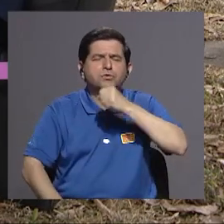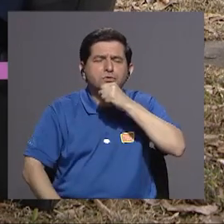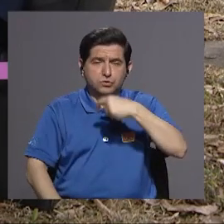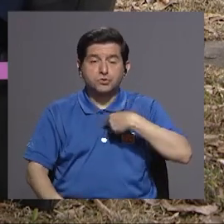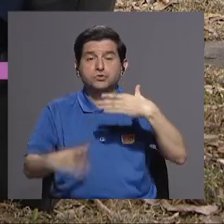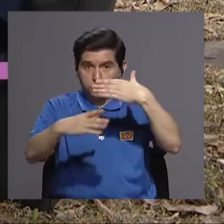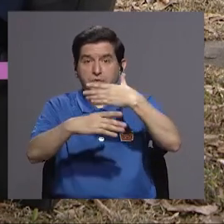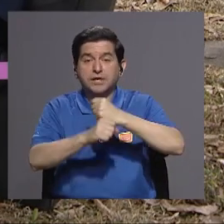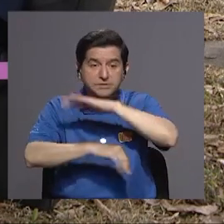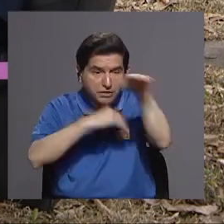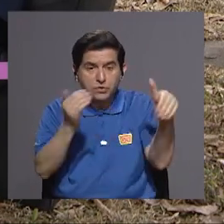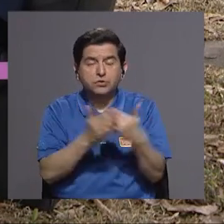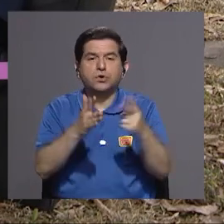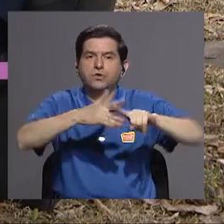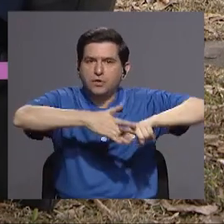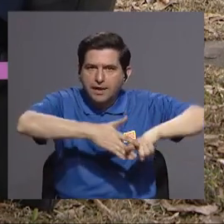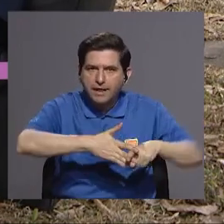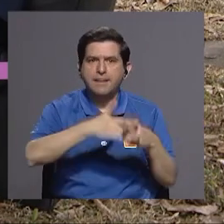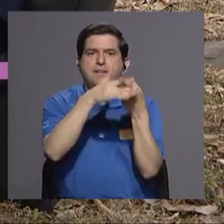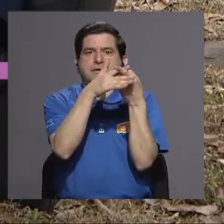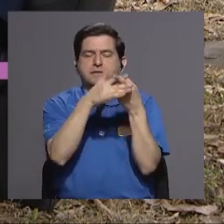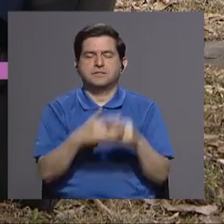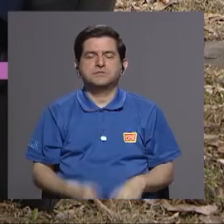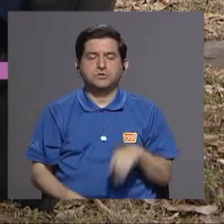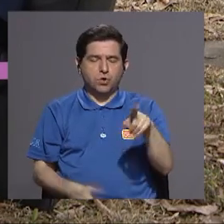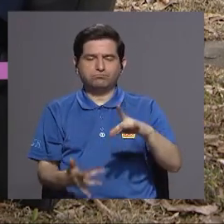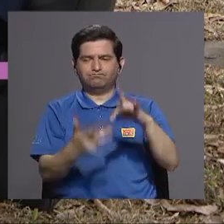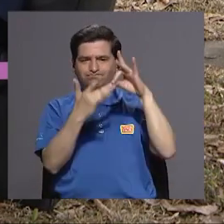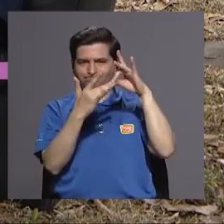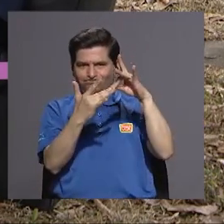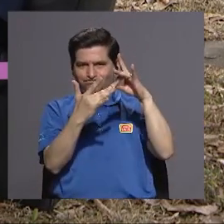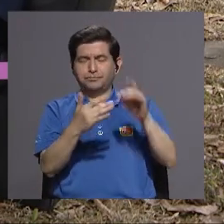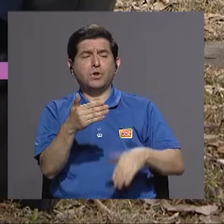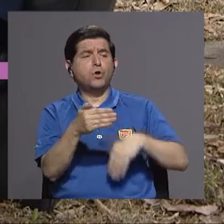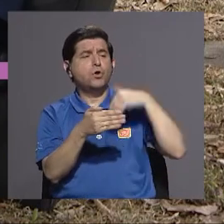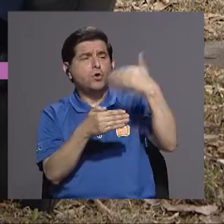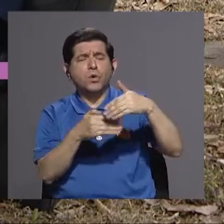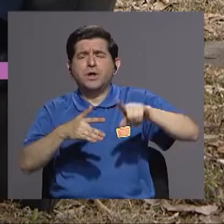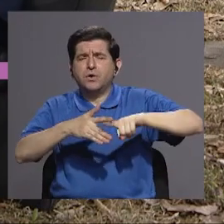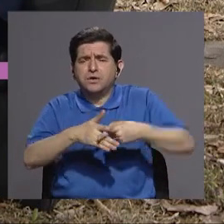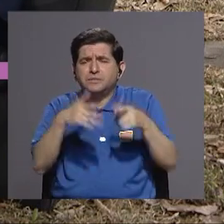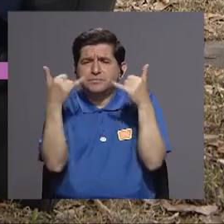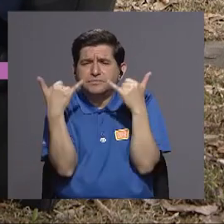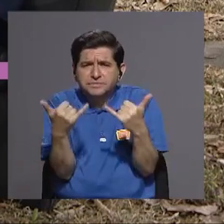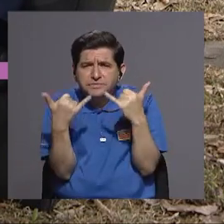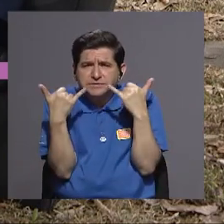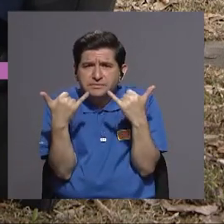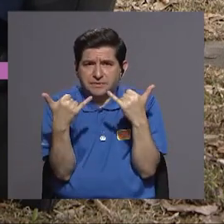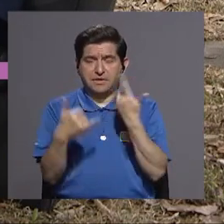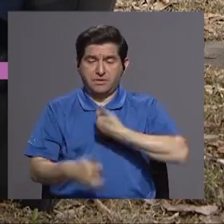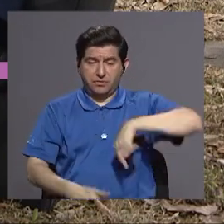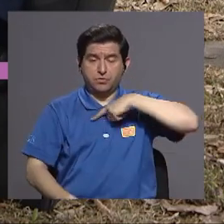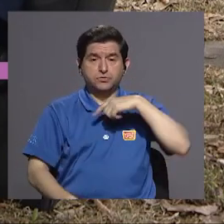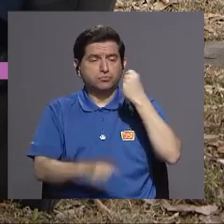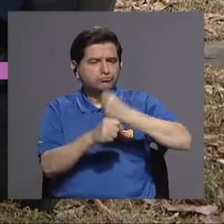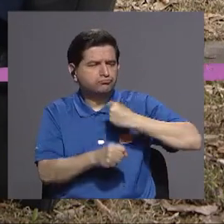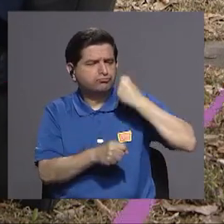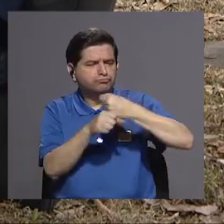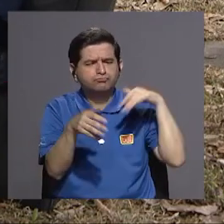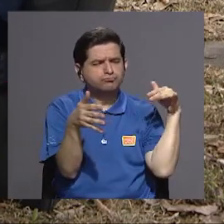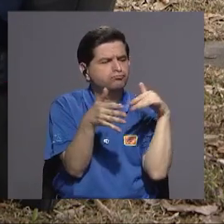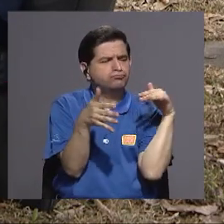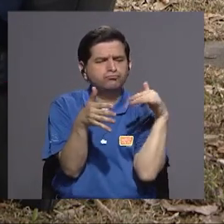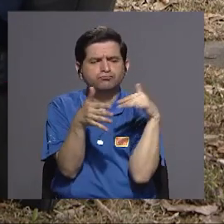cuando se inauguró se inició esa especialidad y después empezamos a hacer todo el